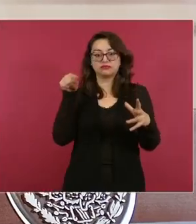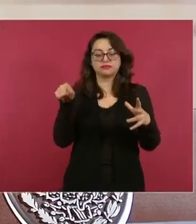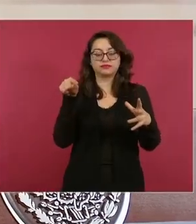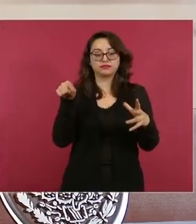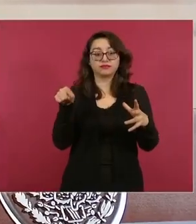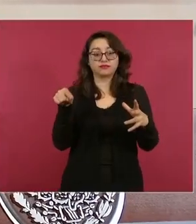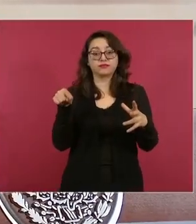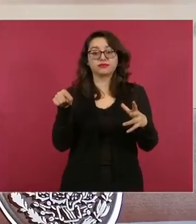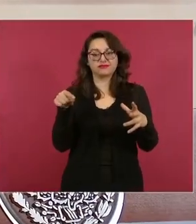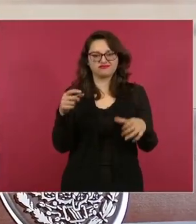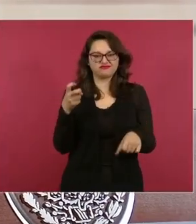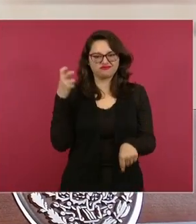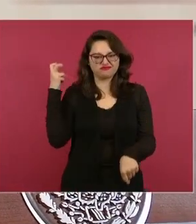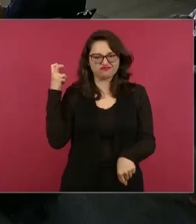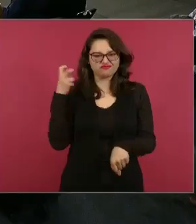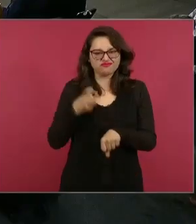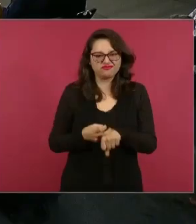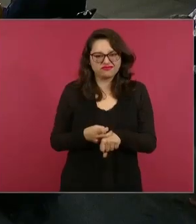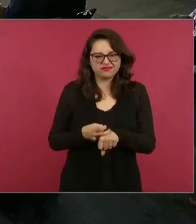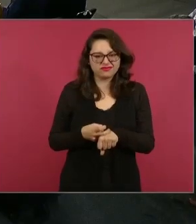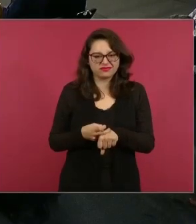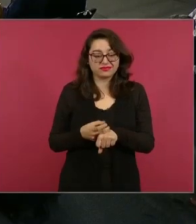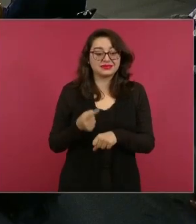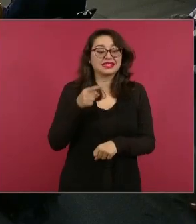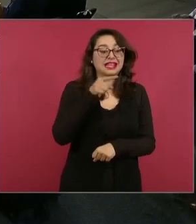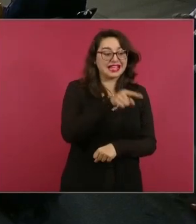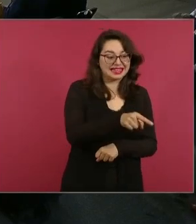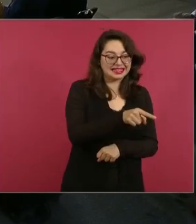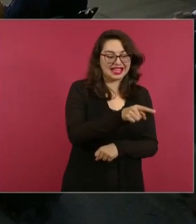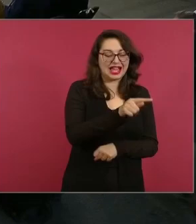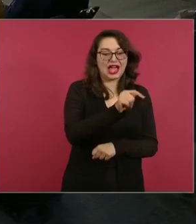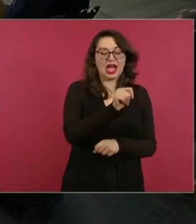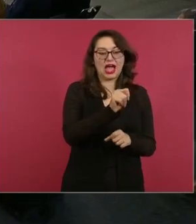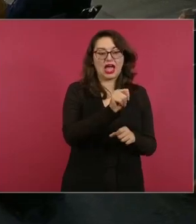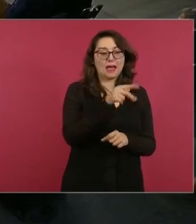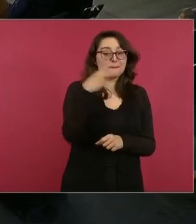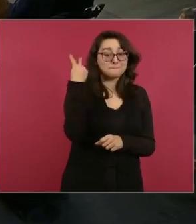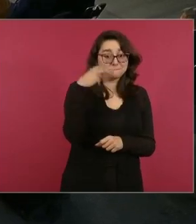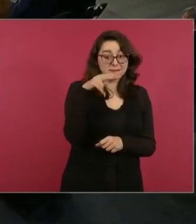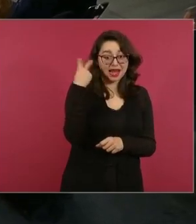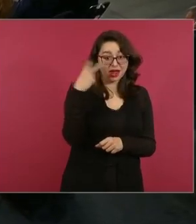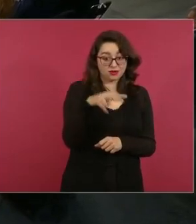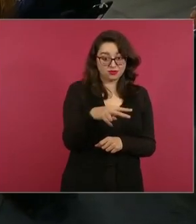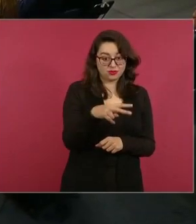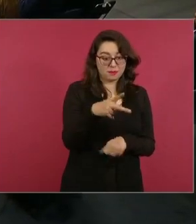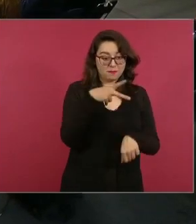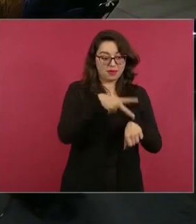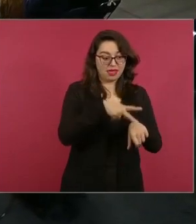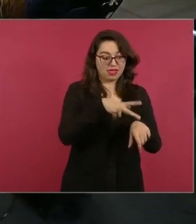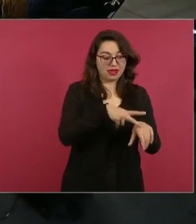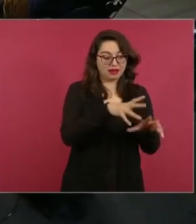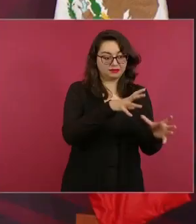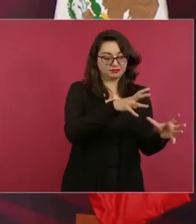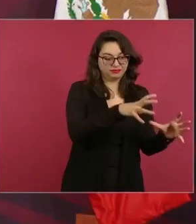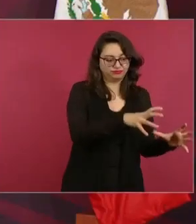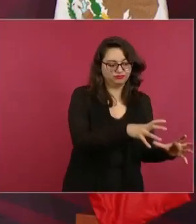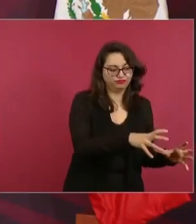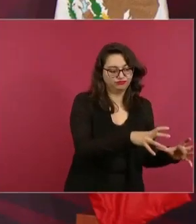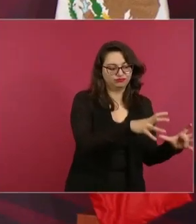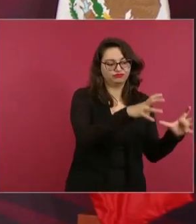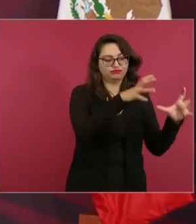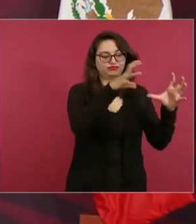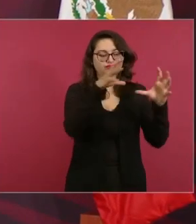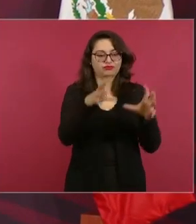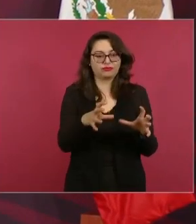que llevaban embalsas por toda la costa a